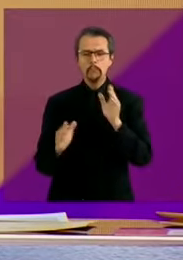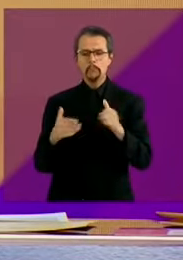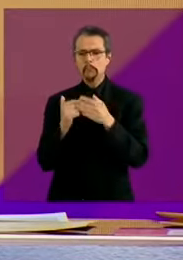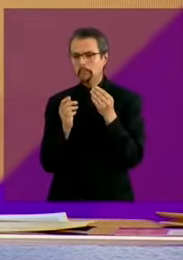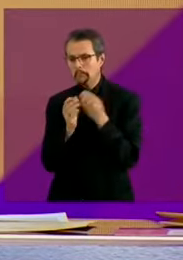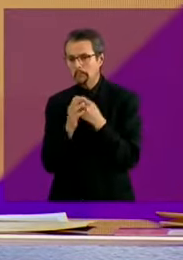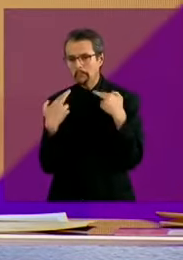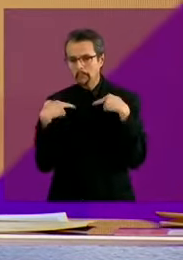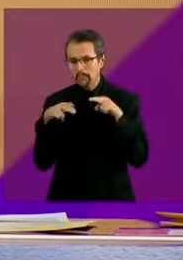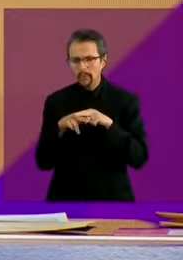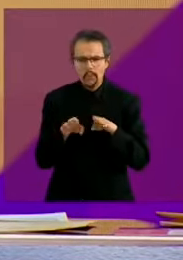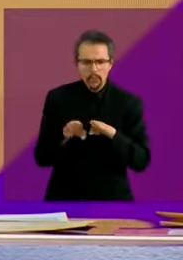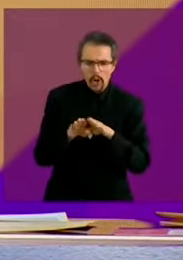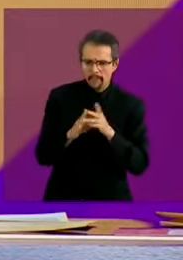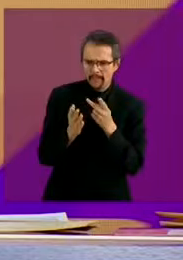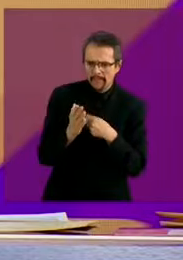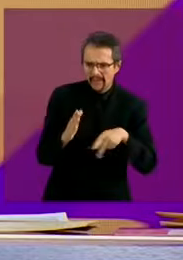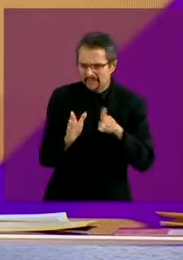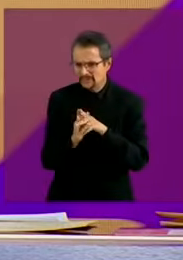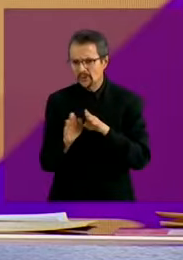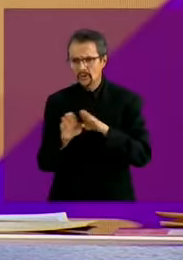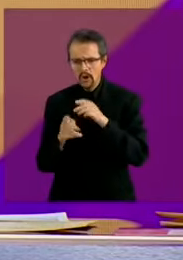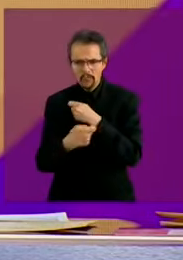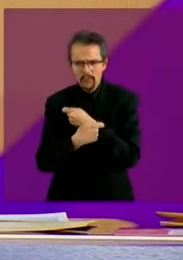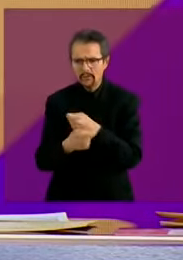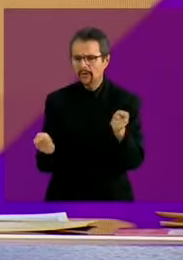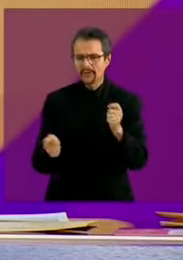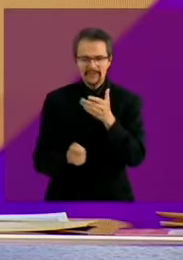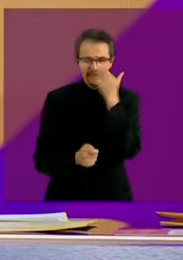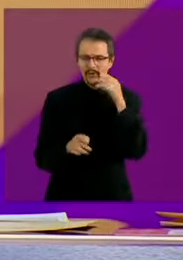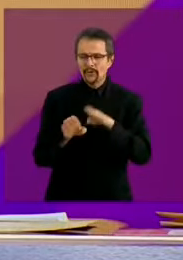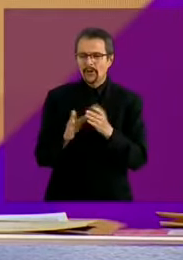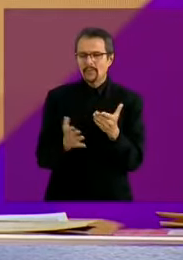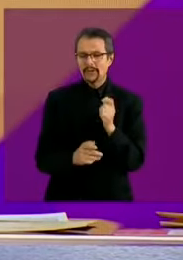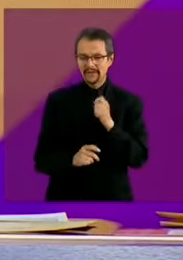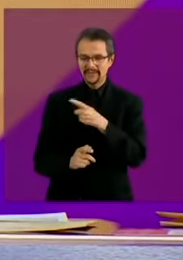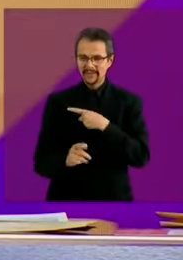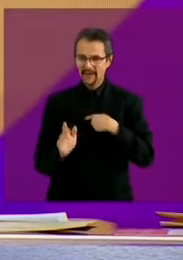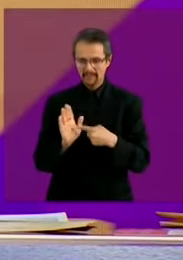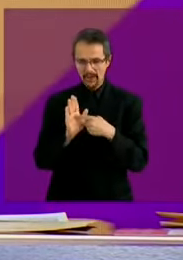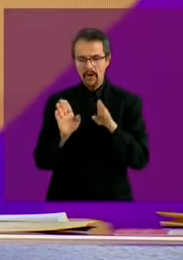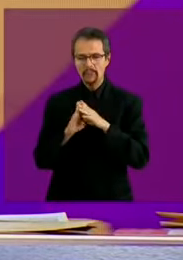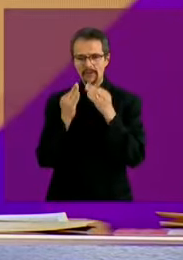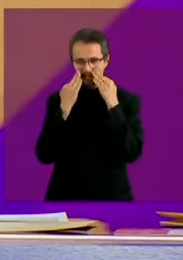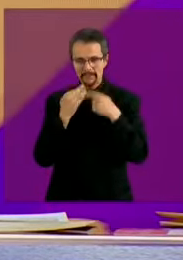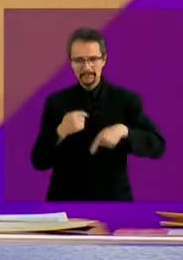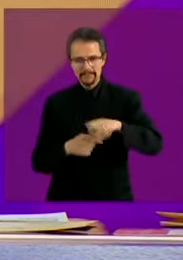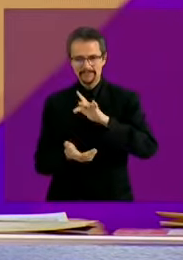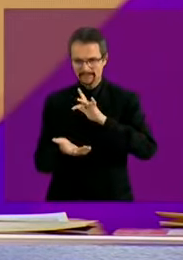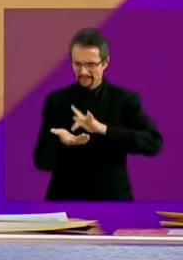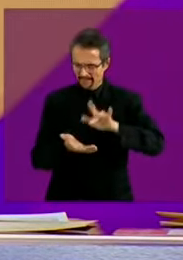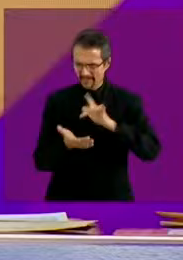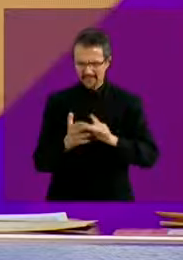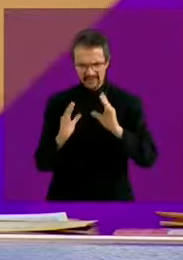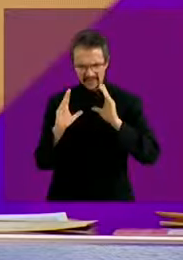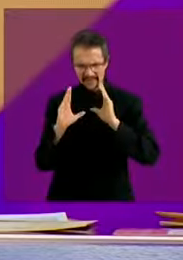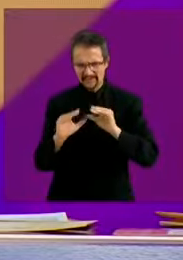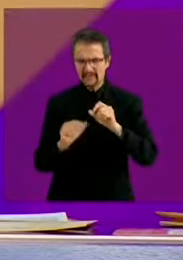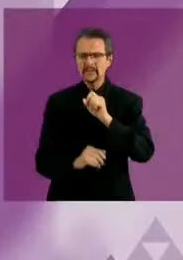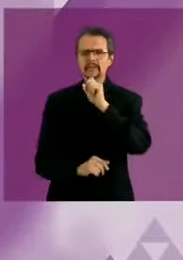una plaza ciertas personas. Hay que transparentarlo y hay que apoyar a los maestros para que estén mejor capacitados, con mejores salarios.